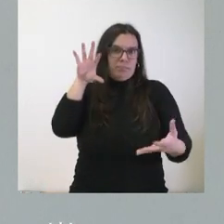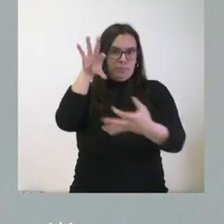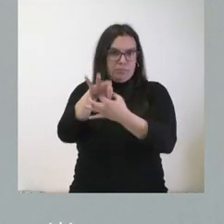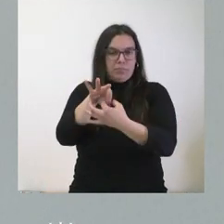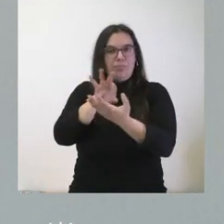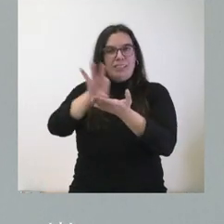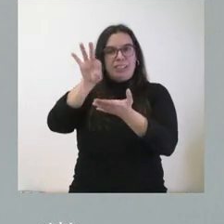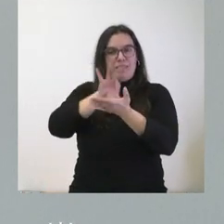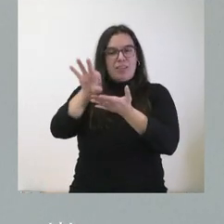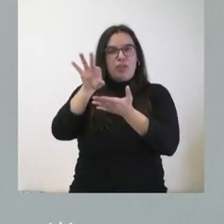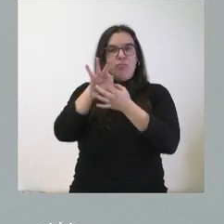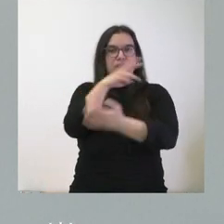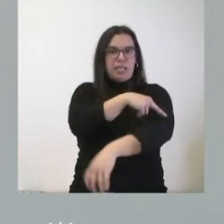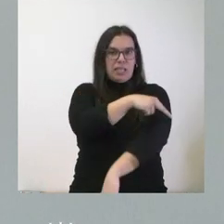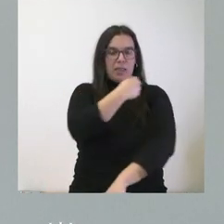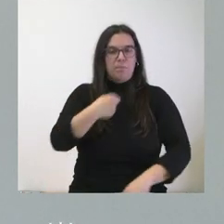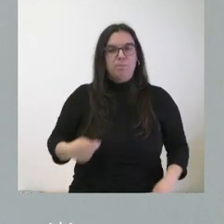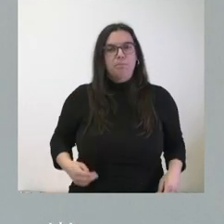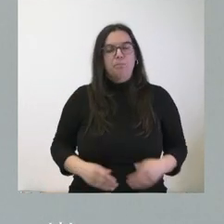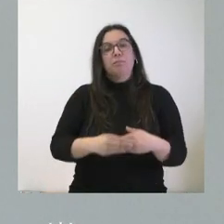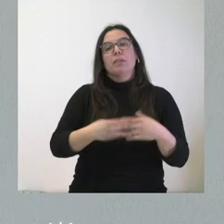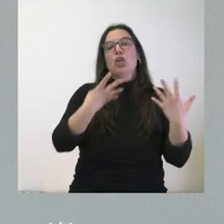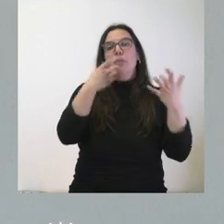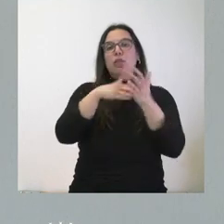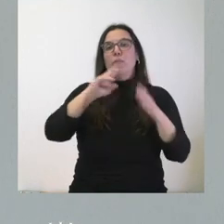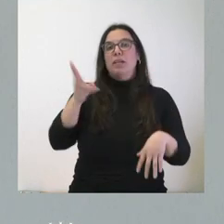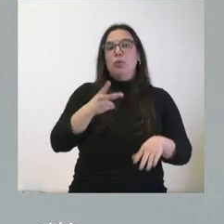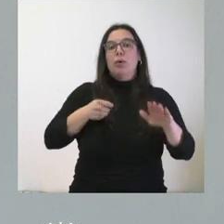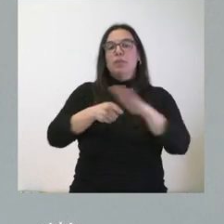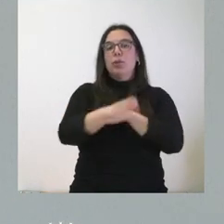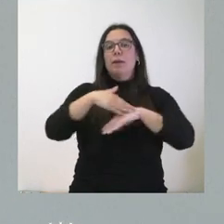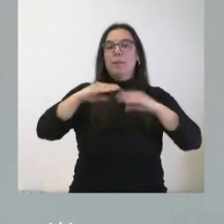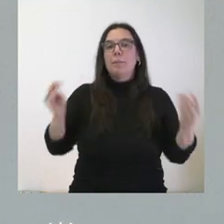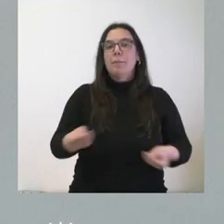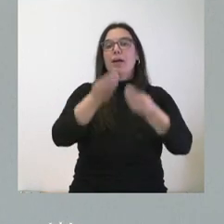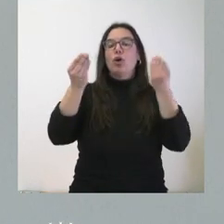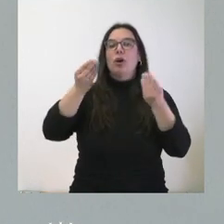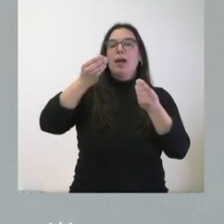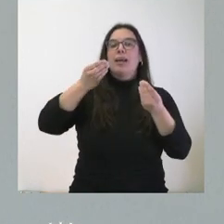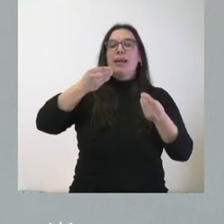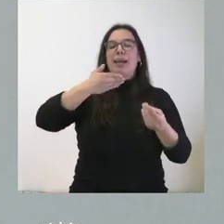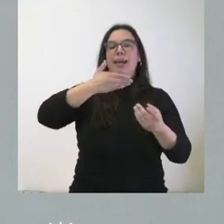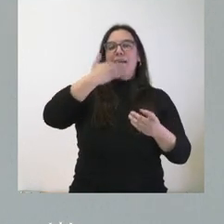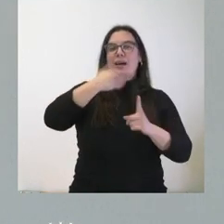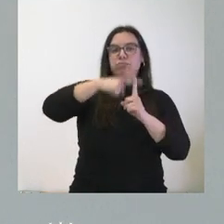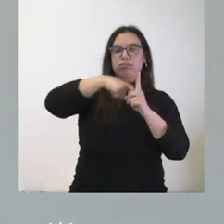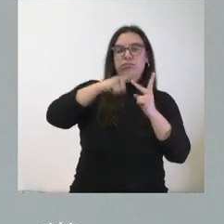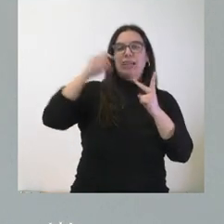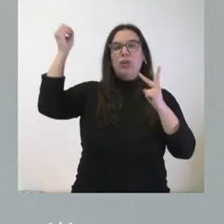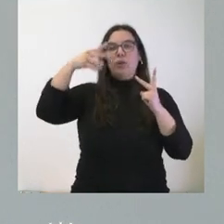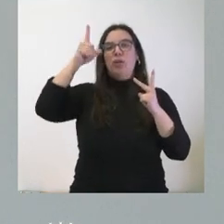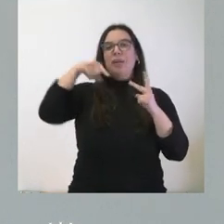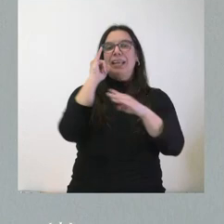vinculado a la sanidad en Castilla y León. 900.000 euros de inversión para mejorar la envolvente térmica e iluminación del Instituto de Educación